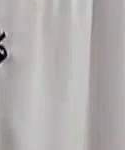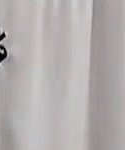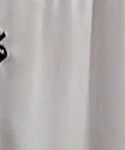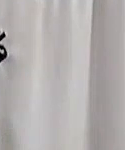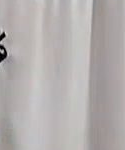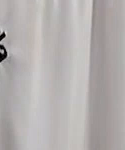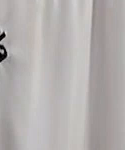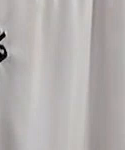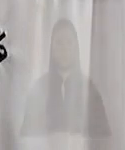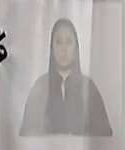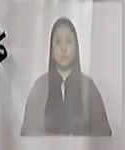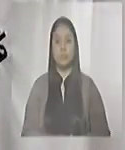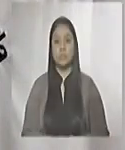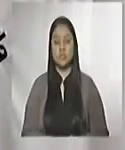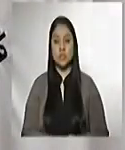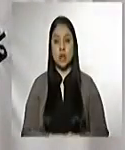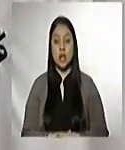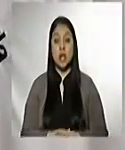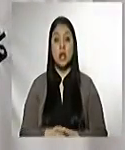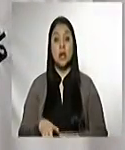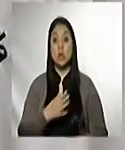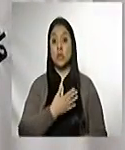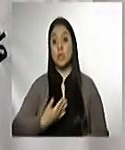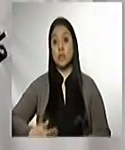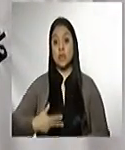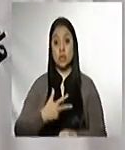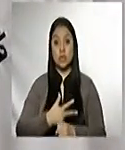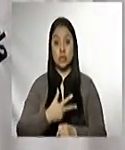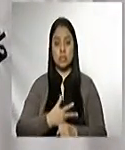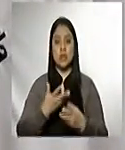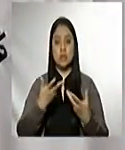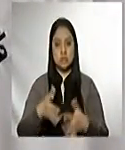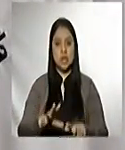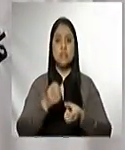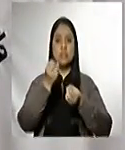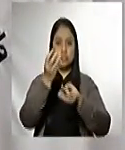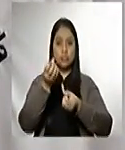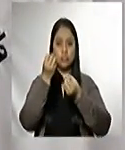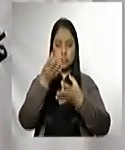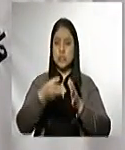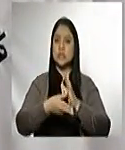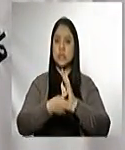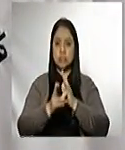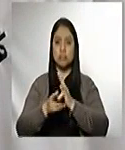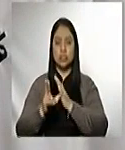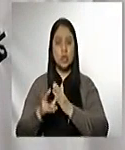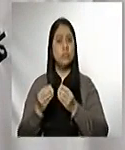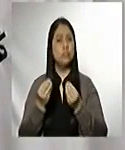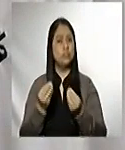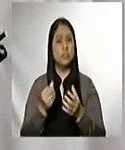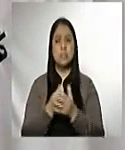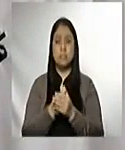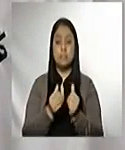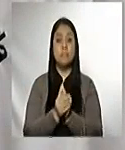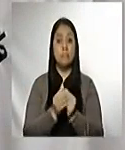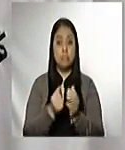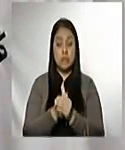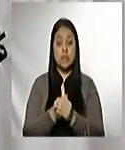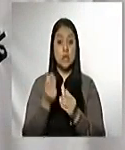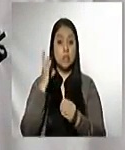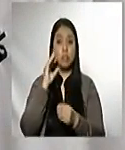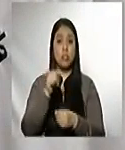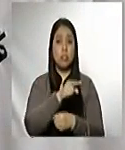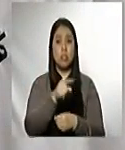como gobierno de Guatemala hemos manifestado en repetidas ocasiones nuestra profunda preocupación por el